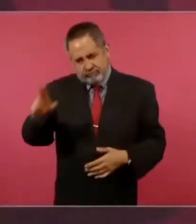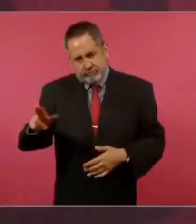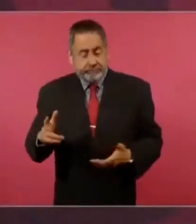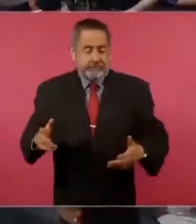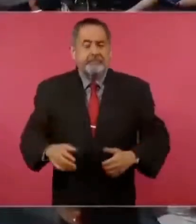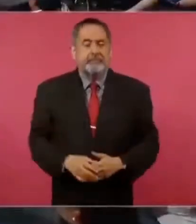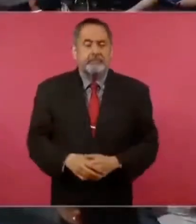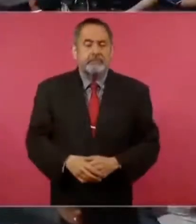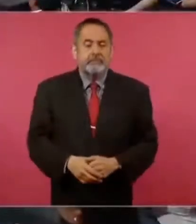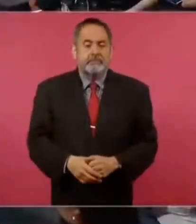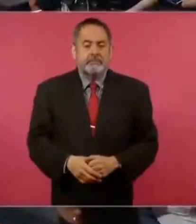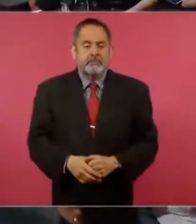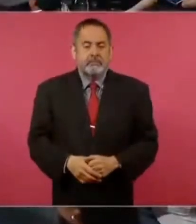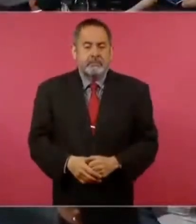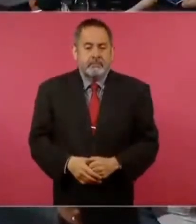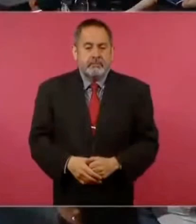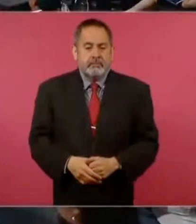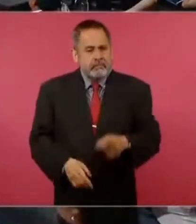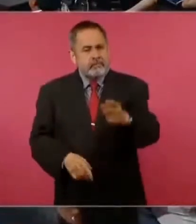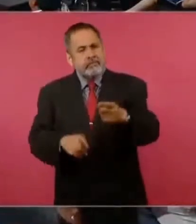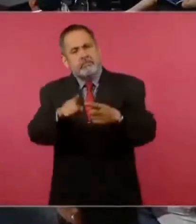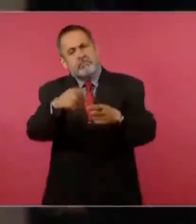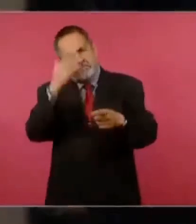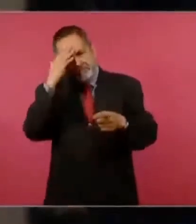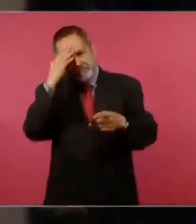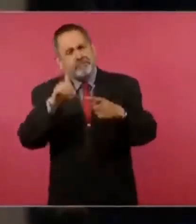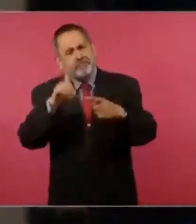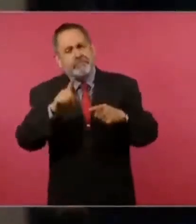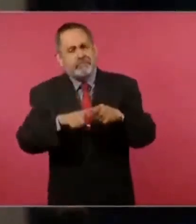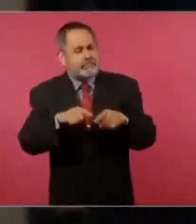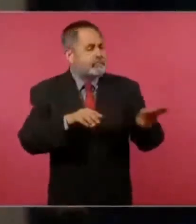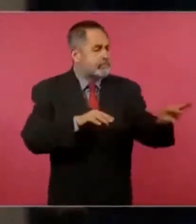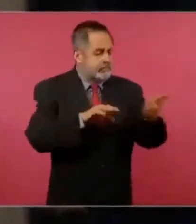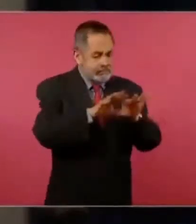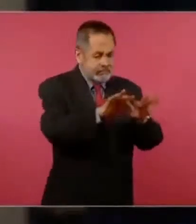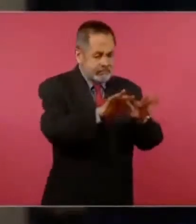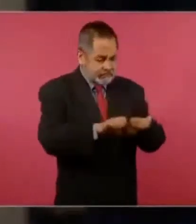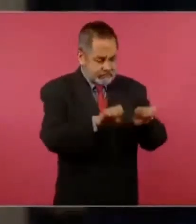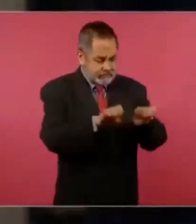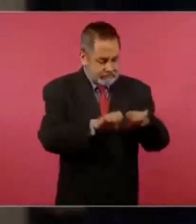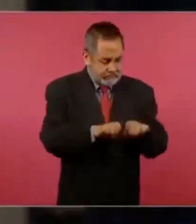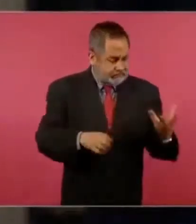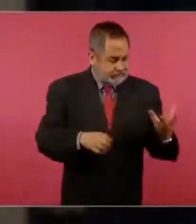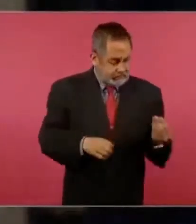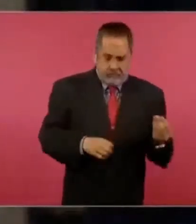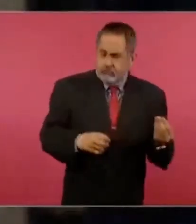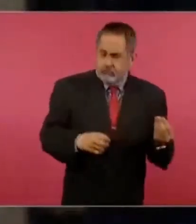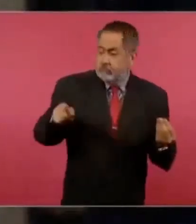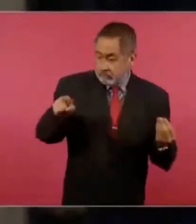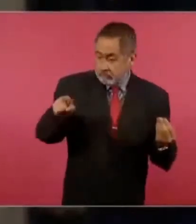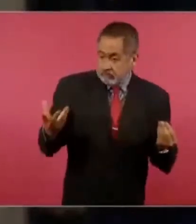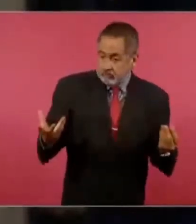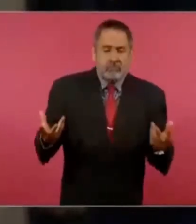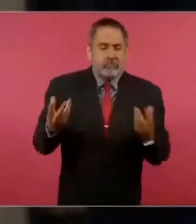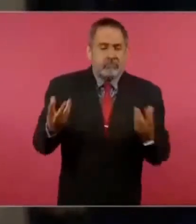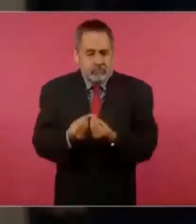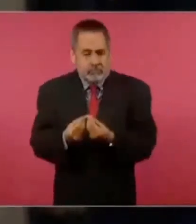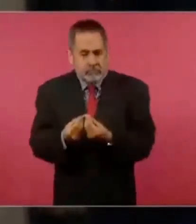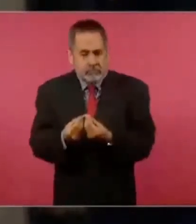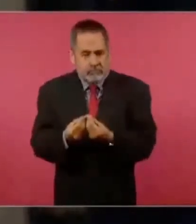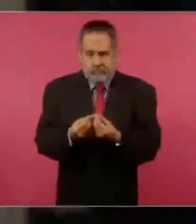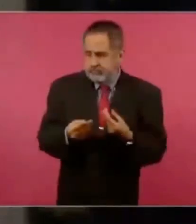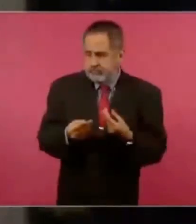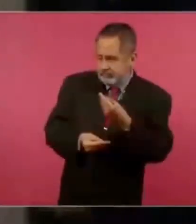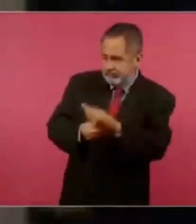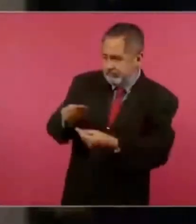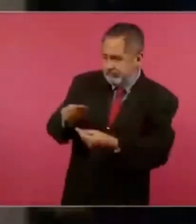Sobre algunos funcionarios, ¿usted ya ha pensado el equipo de transición? ¿Cómo? ¿Algunos funcionarios del equipo de transición por parte del